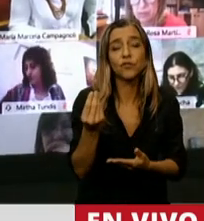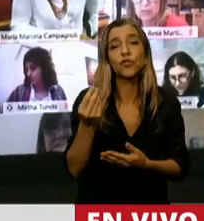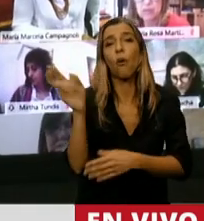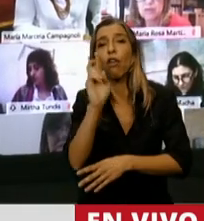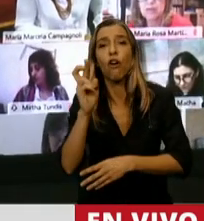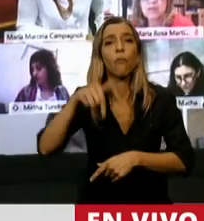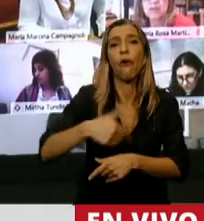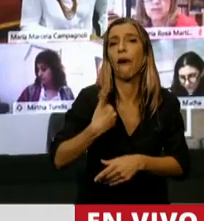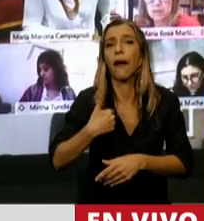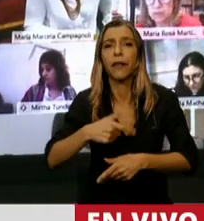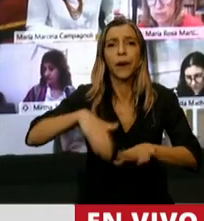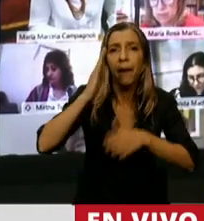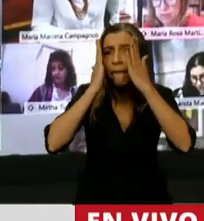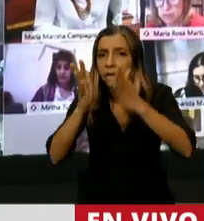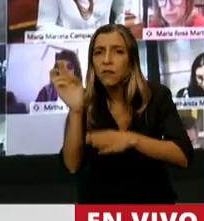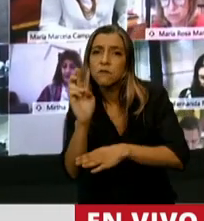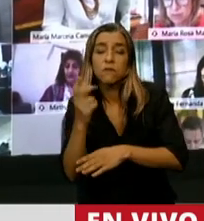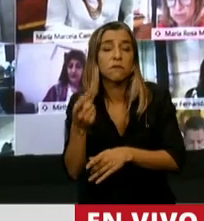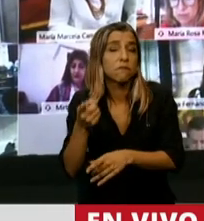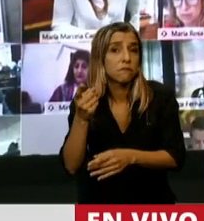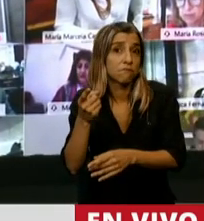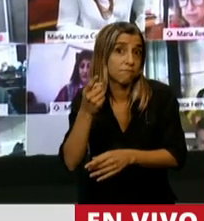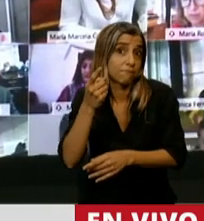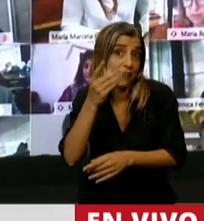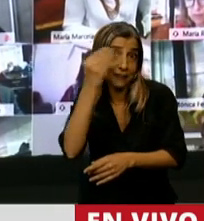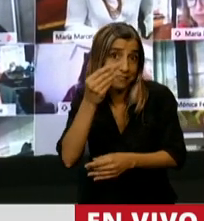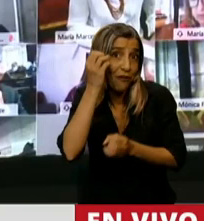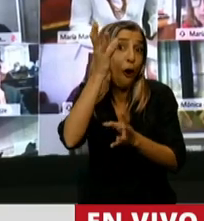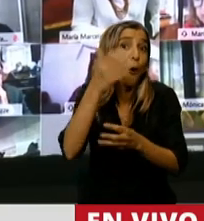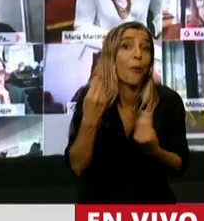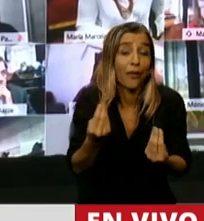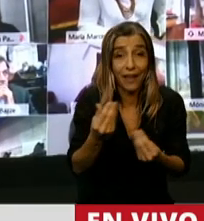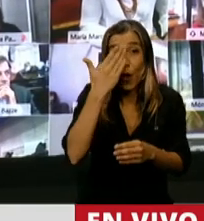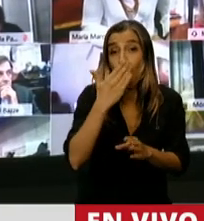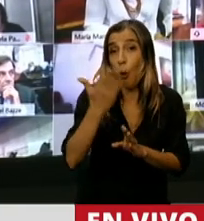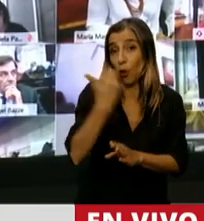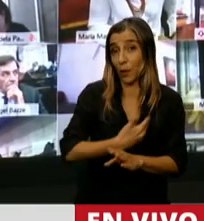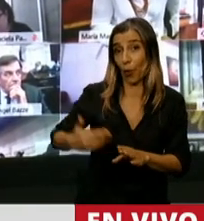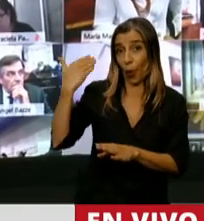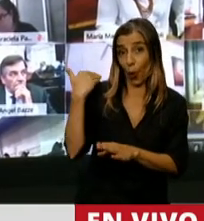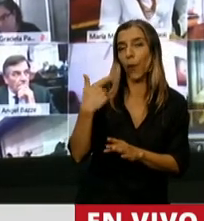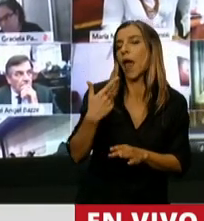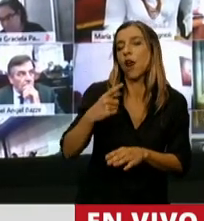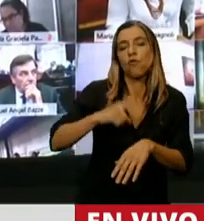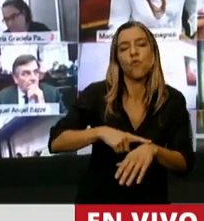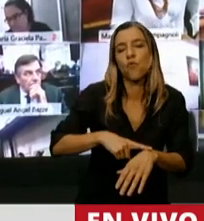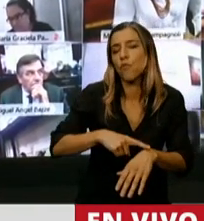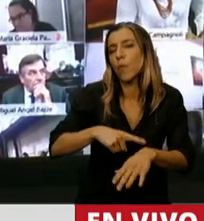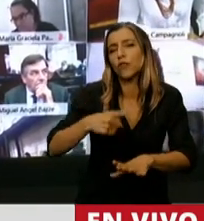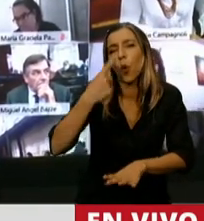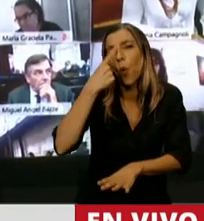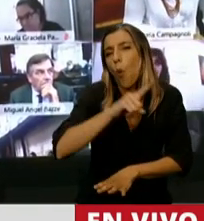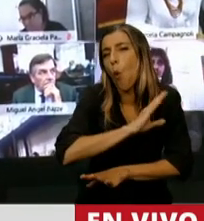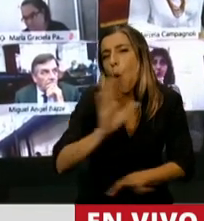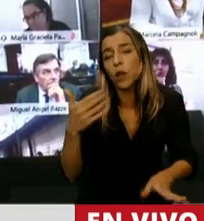dolarización en la Argentina, se olvida de decir que el último gobierno que dinamitó, yo creo, la última, o de